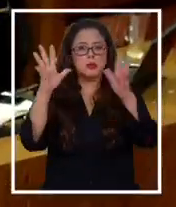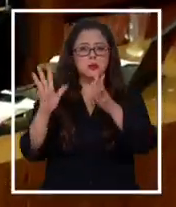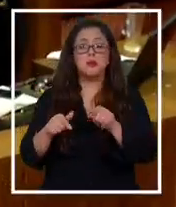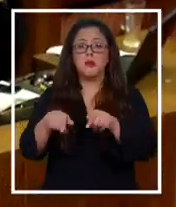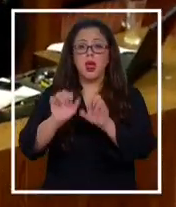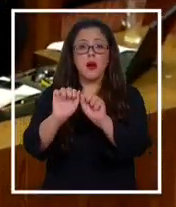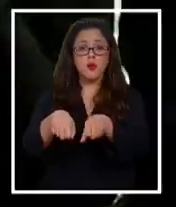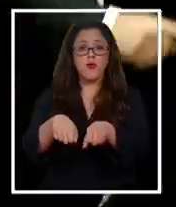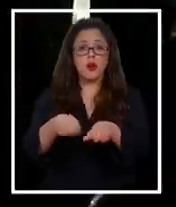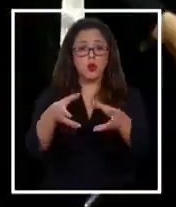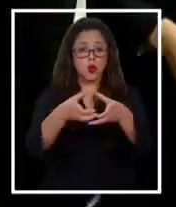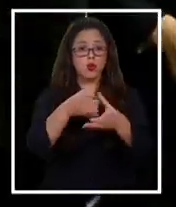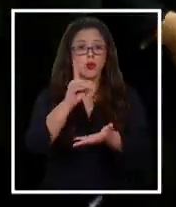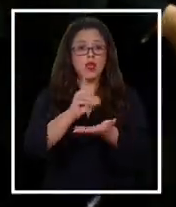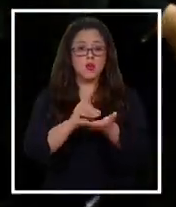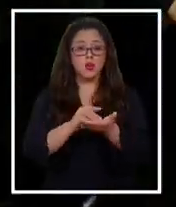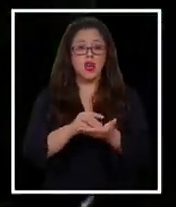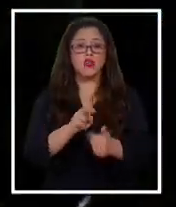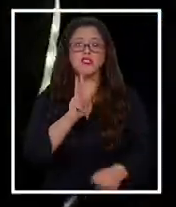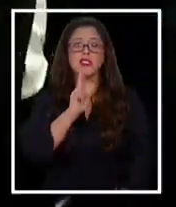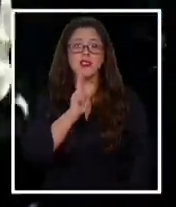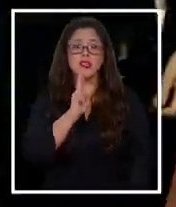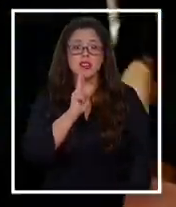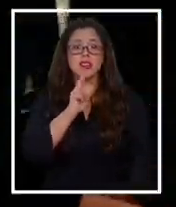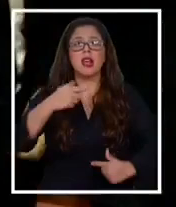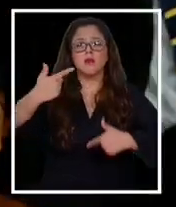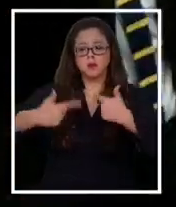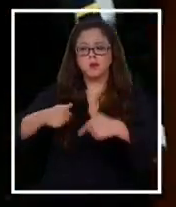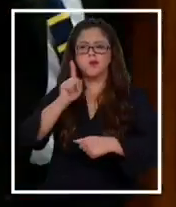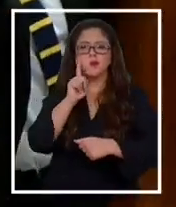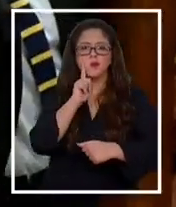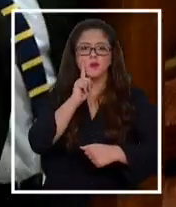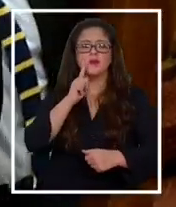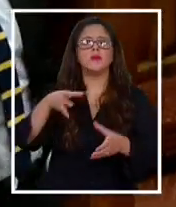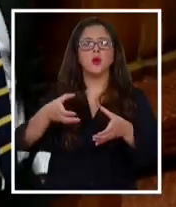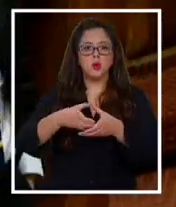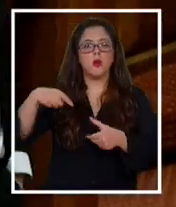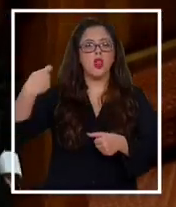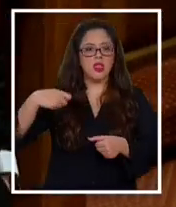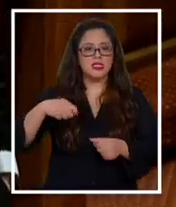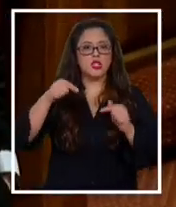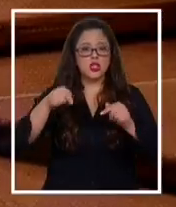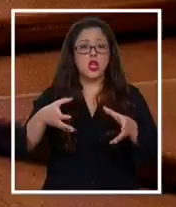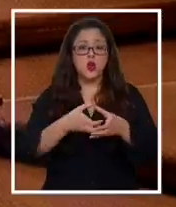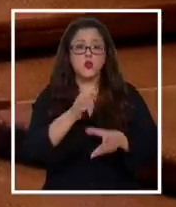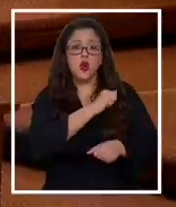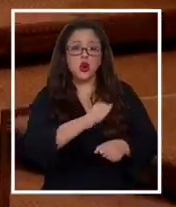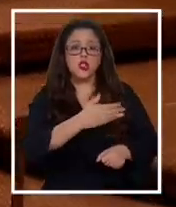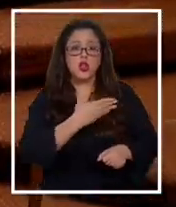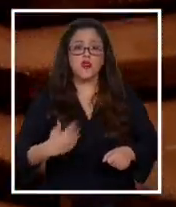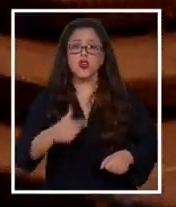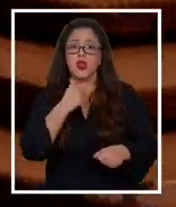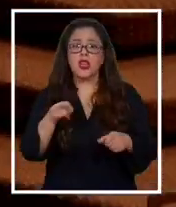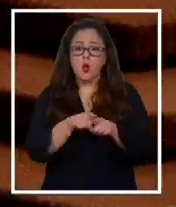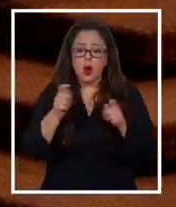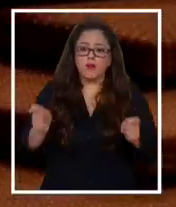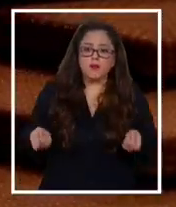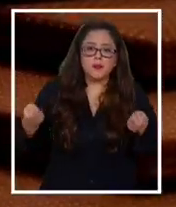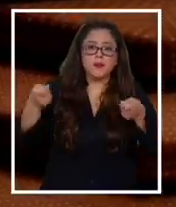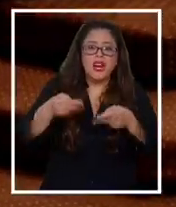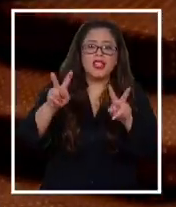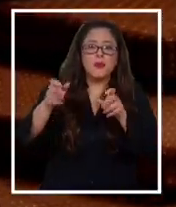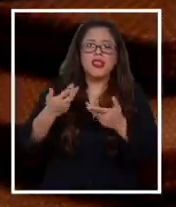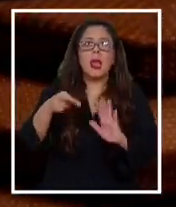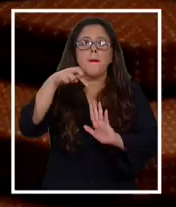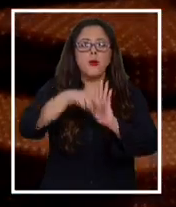Aprobado en la Cámara, desde este viernes lo discutirá el Senado. La oposición buscará reponer el proyecto original